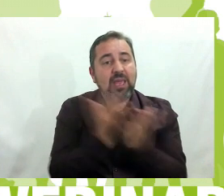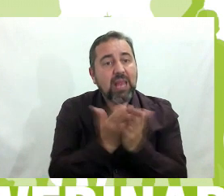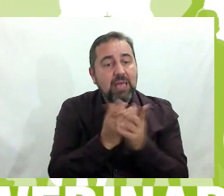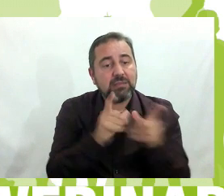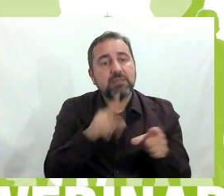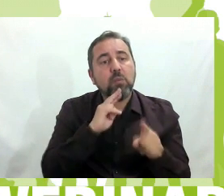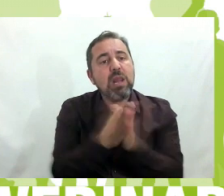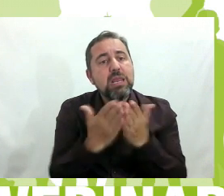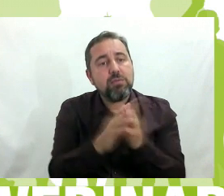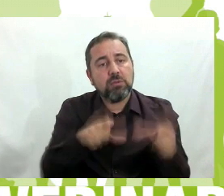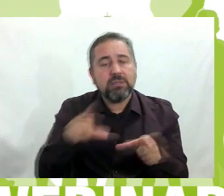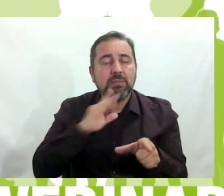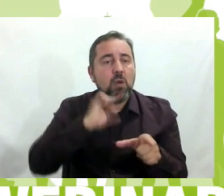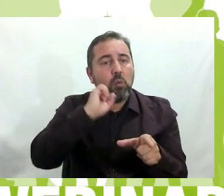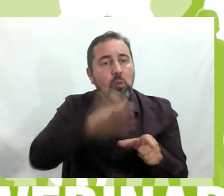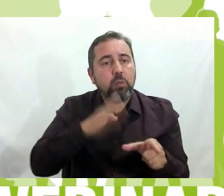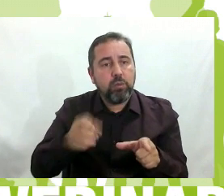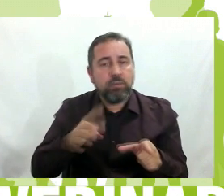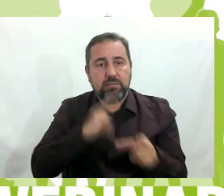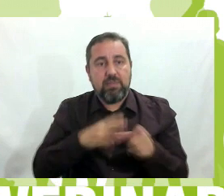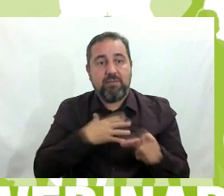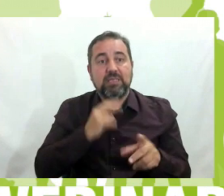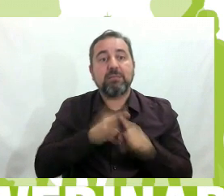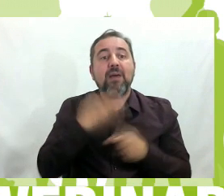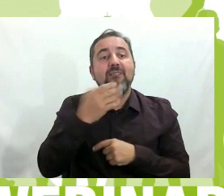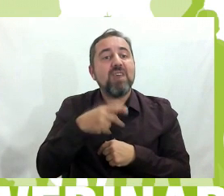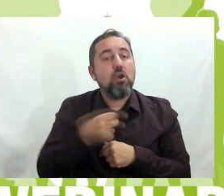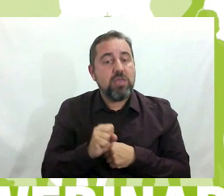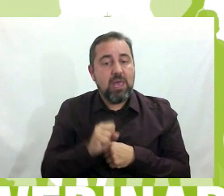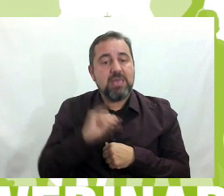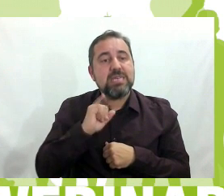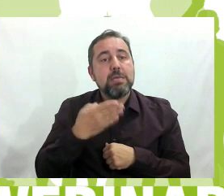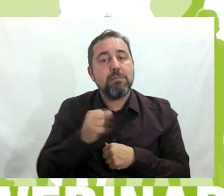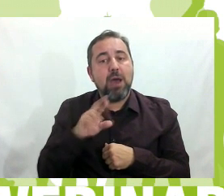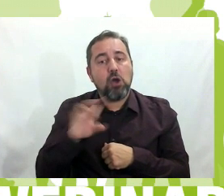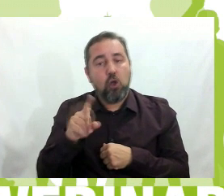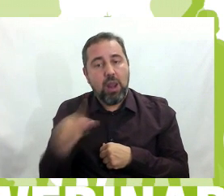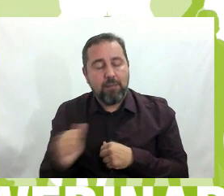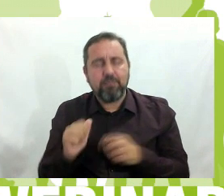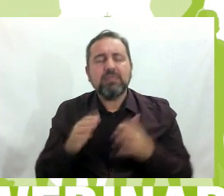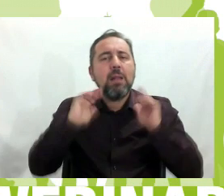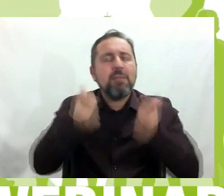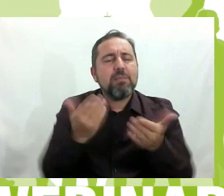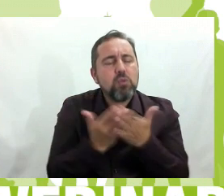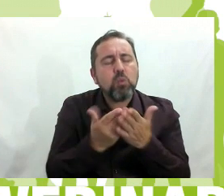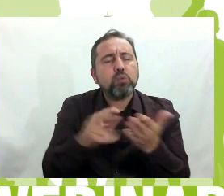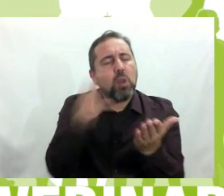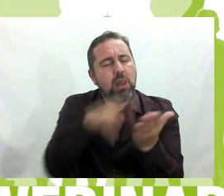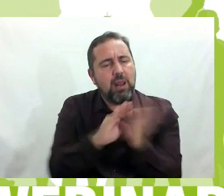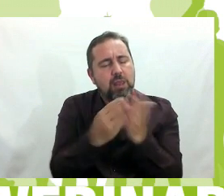libro que se llama El Club de los Valientes de Begoña y Barrola. Leen el libro en clase al principio del curso y lo comentan.